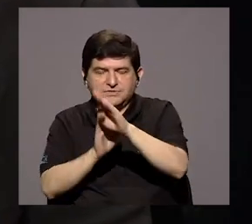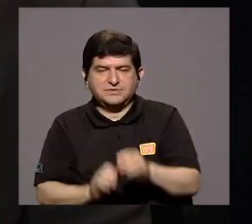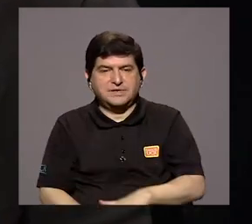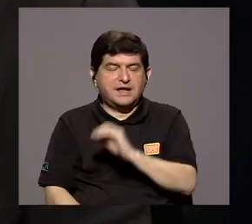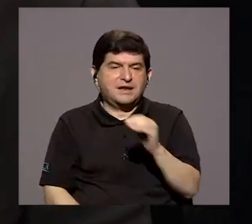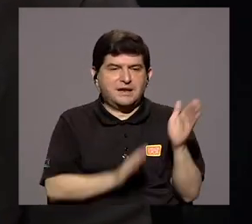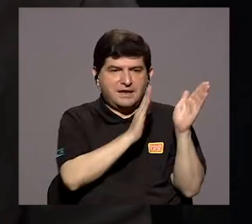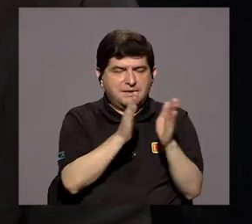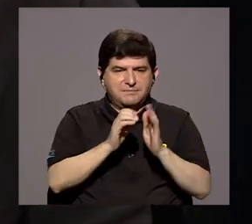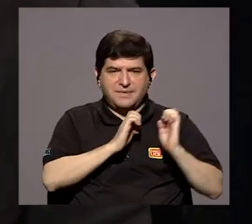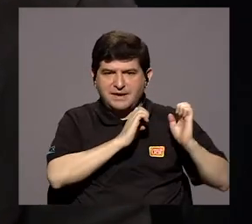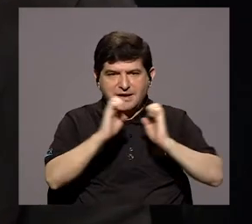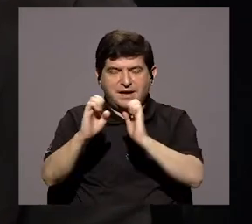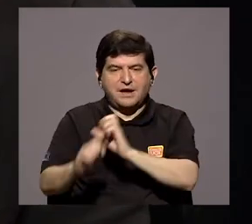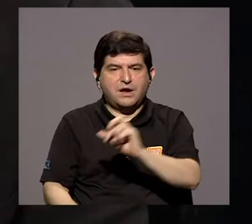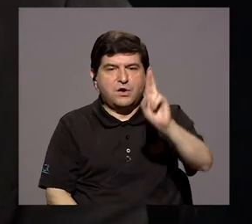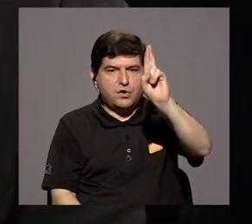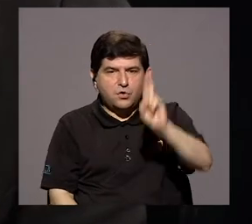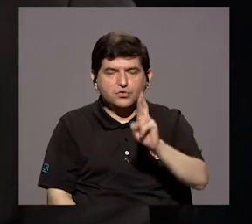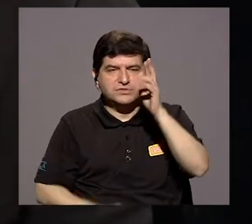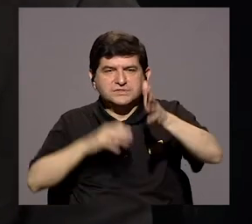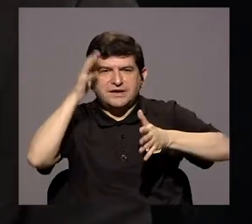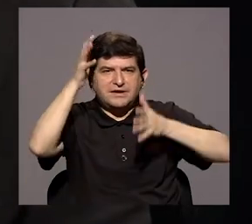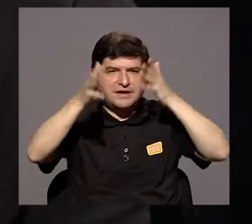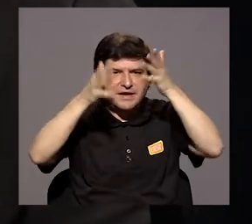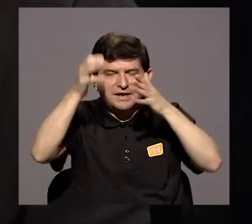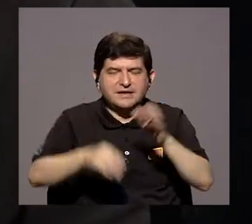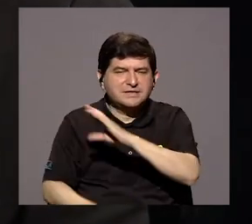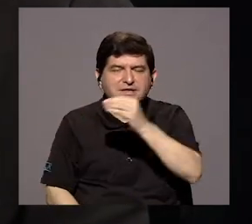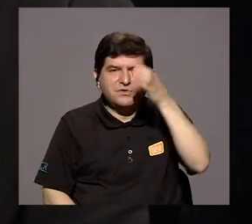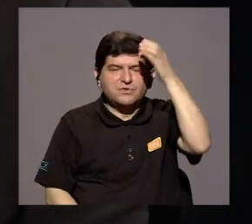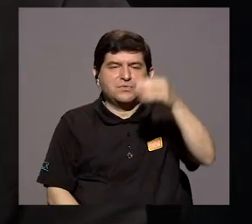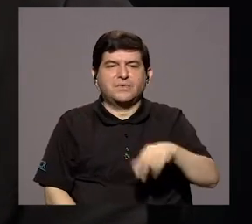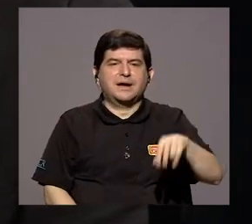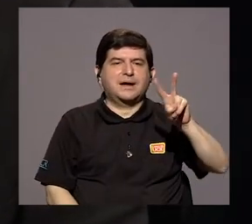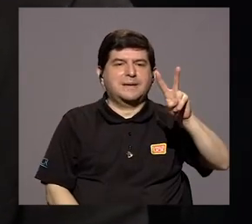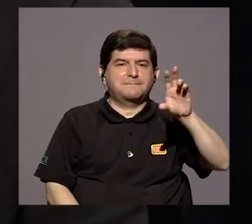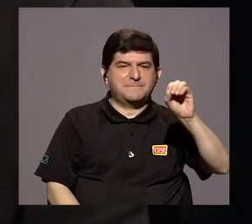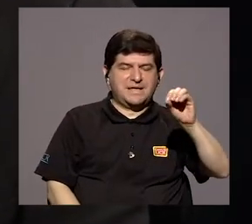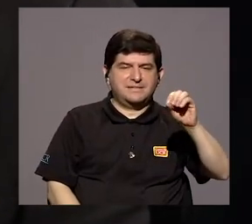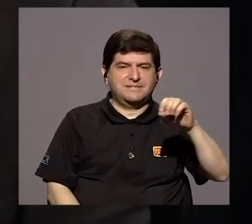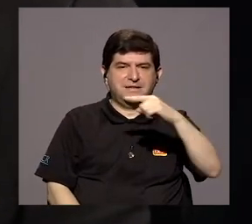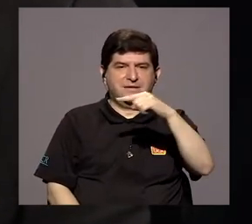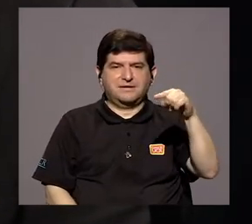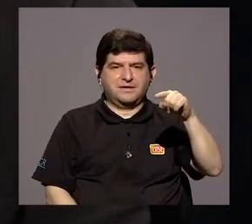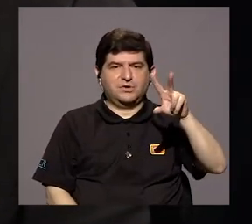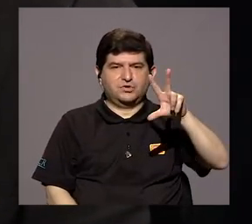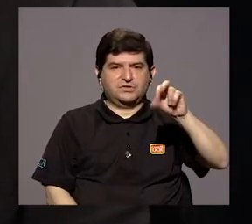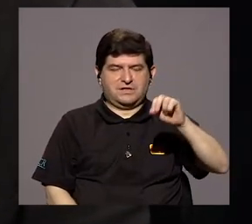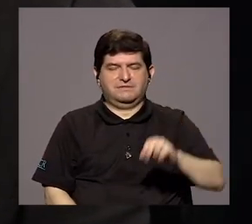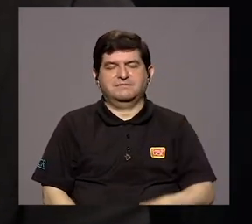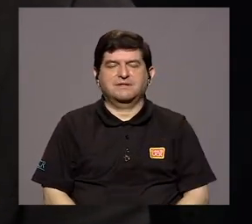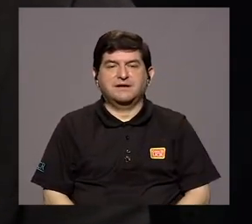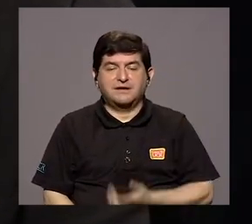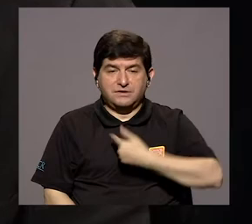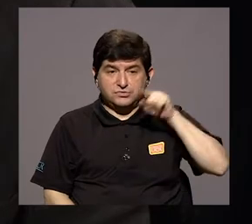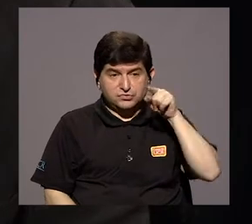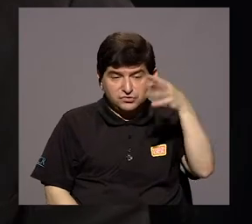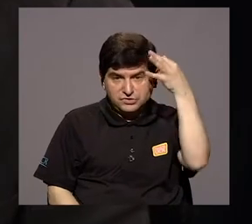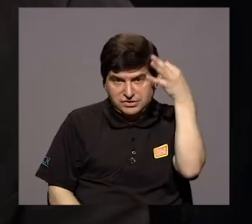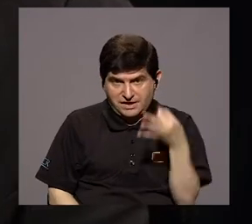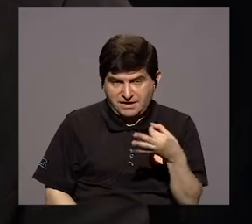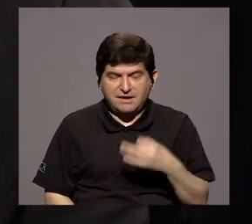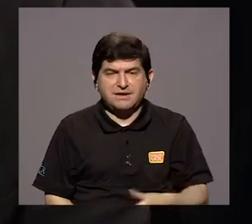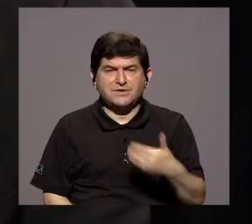estrategia de Costa Rica creativa y cultural 2030. Es una de las estrategias que estamos apostando, ¿verdad?, que lleva